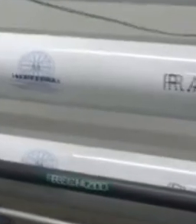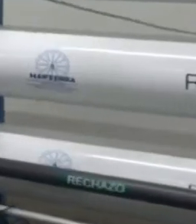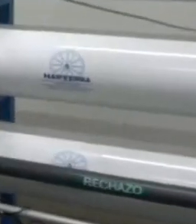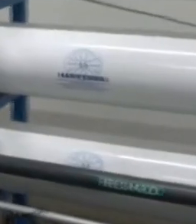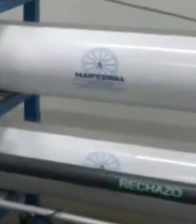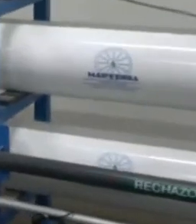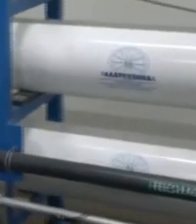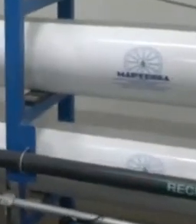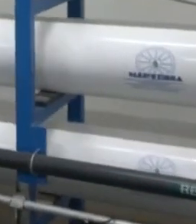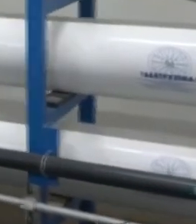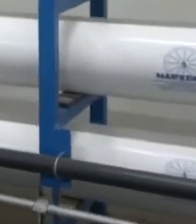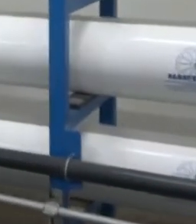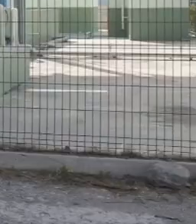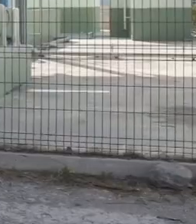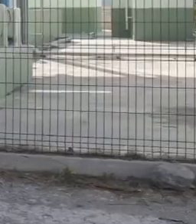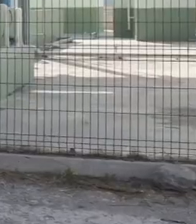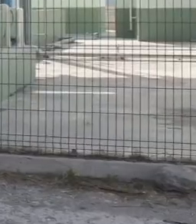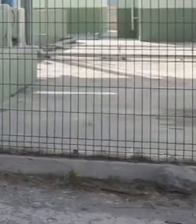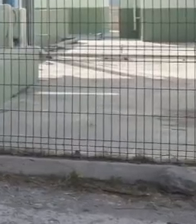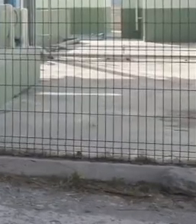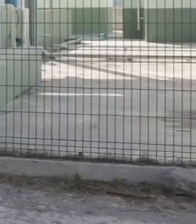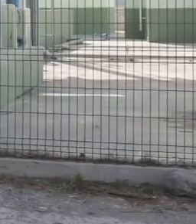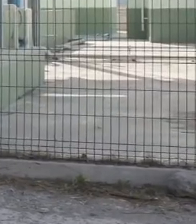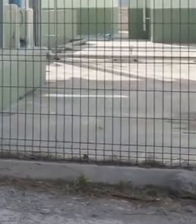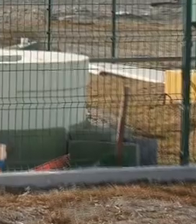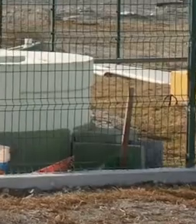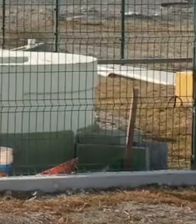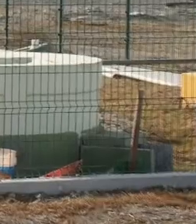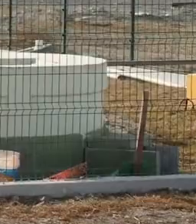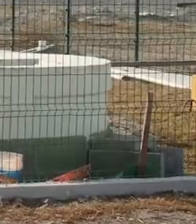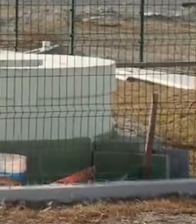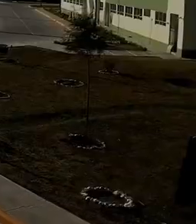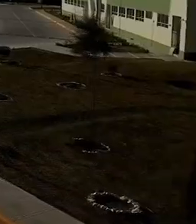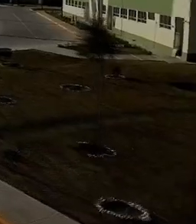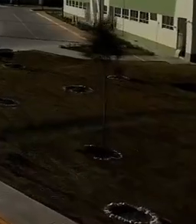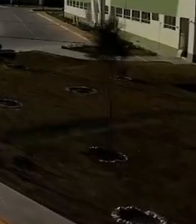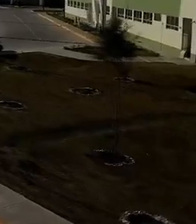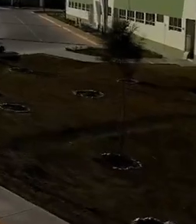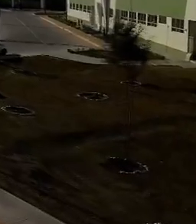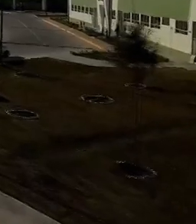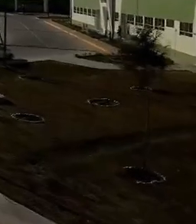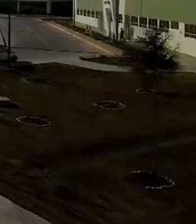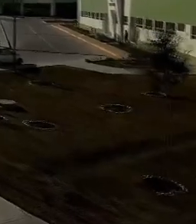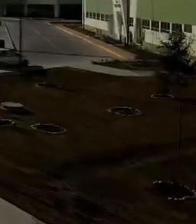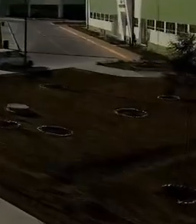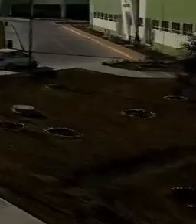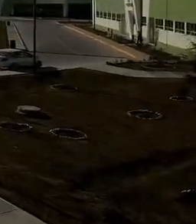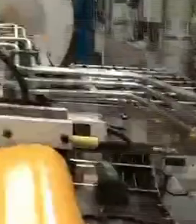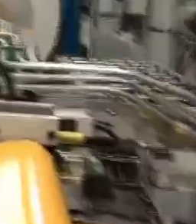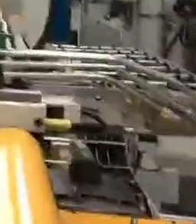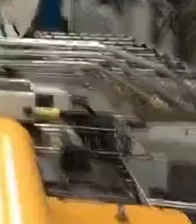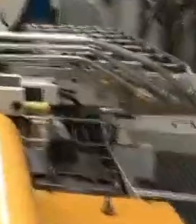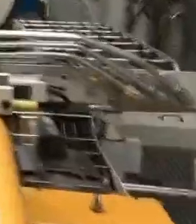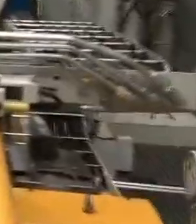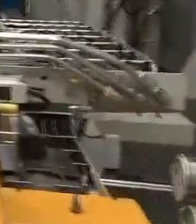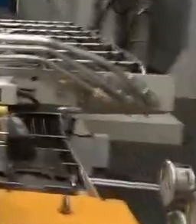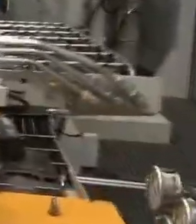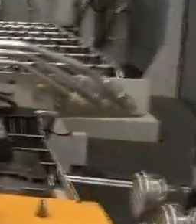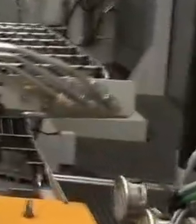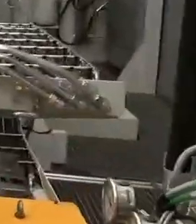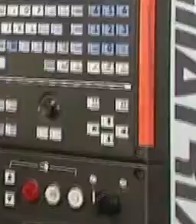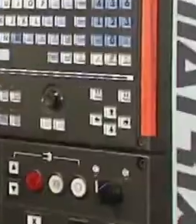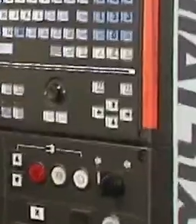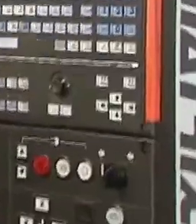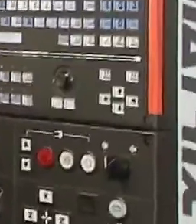potabilizadoras de agua y dos plantas tratadoras de aguas residuales, entre otras. De igual forma,